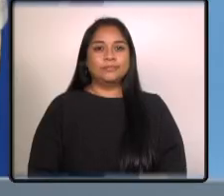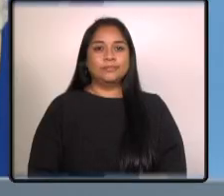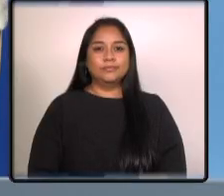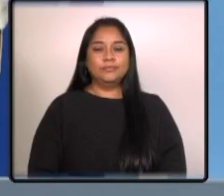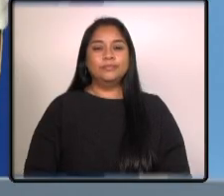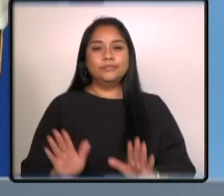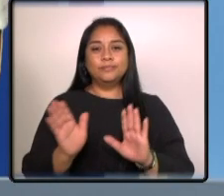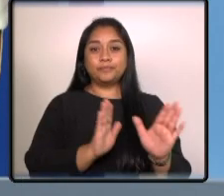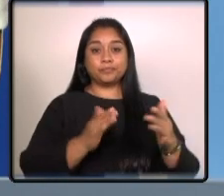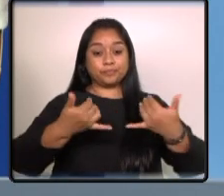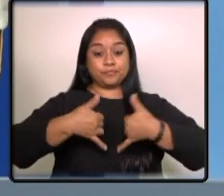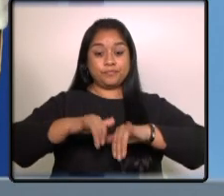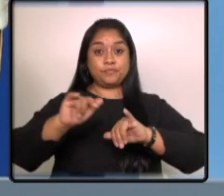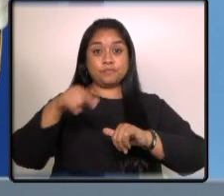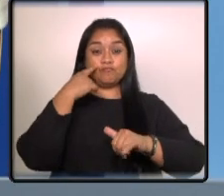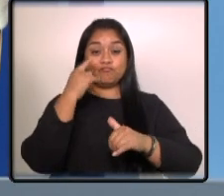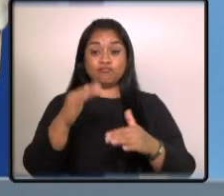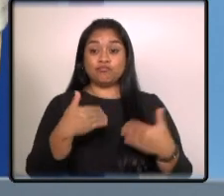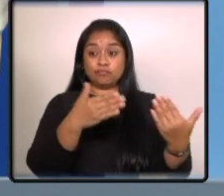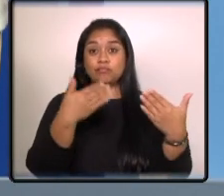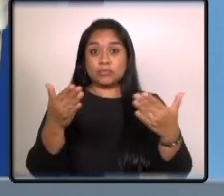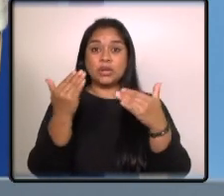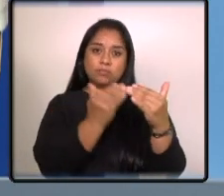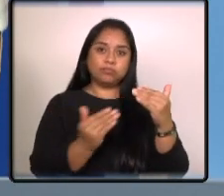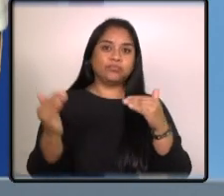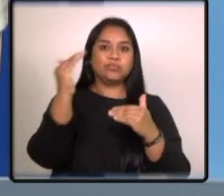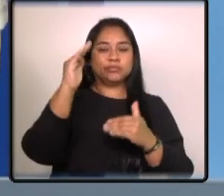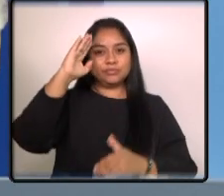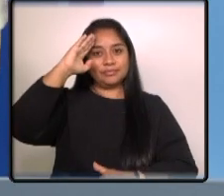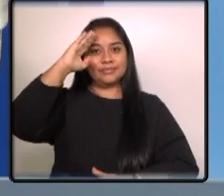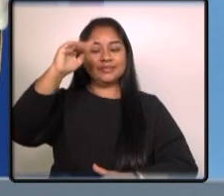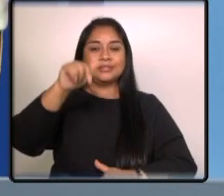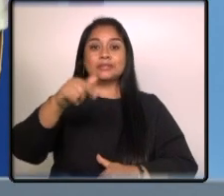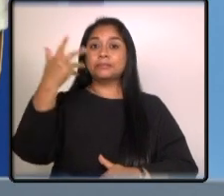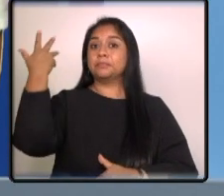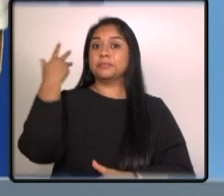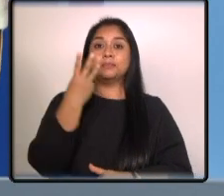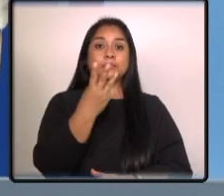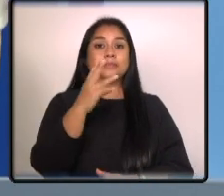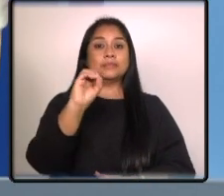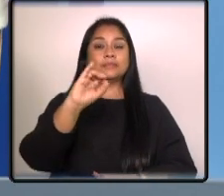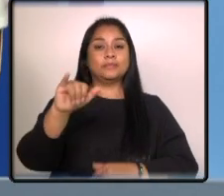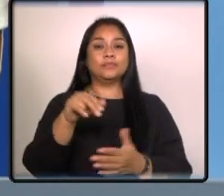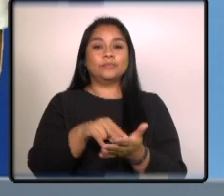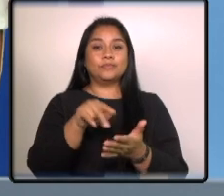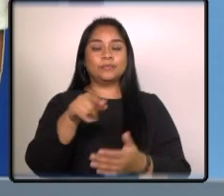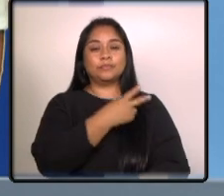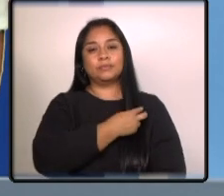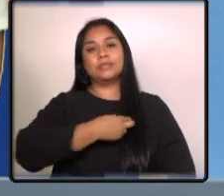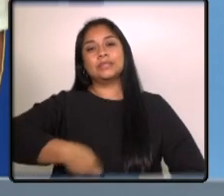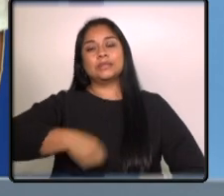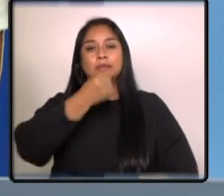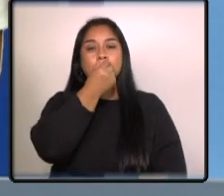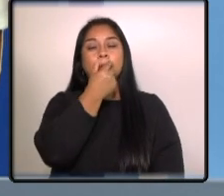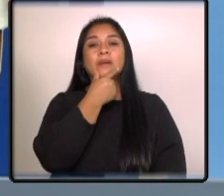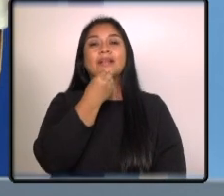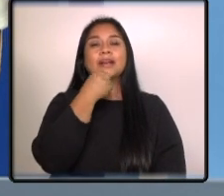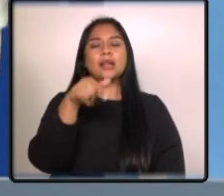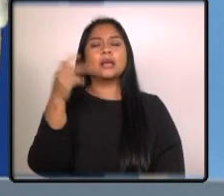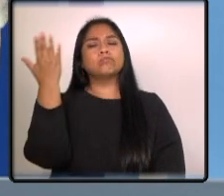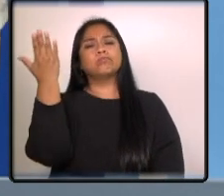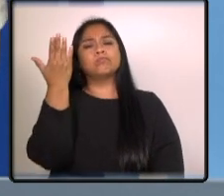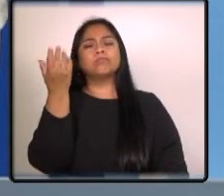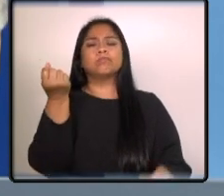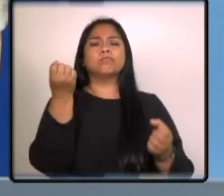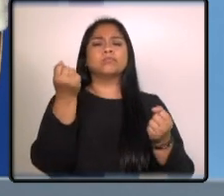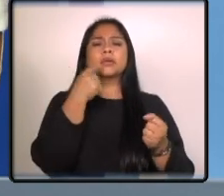Y durante la entrega de ascensos a elementos del Ejército realizada el pasado 30 de junio, el presidente Bernardo Arevalo en su discurso